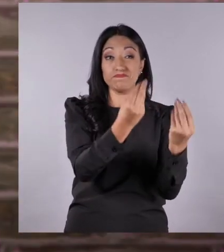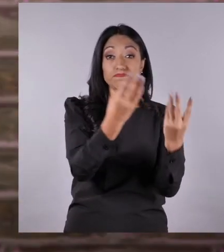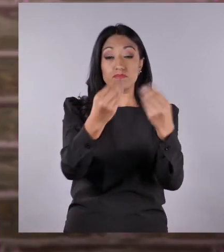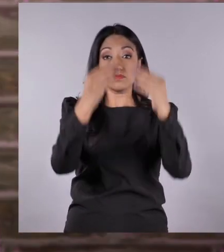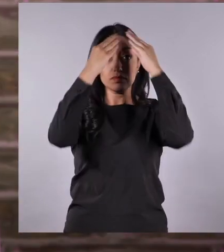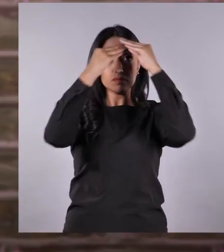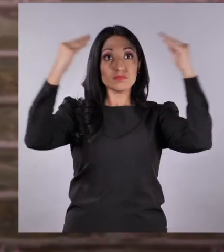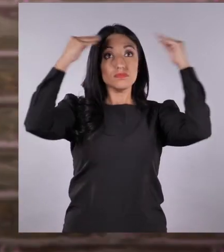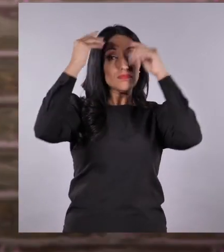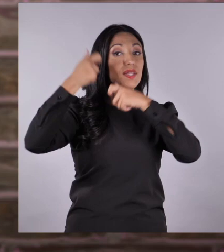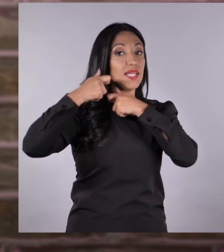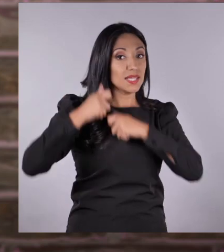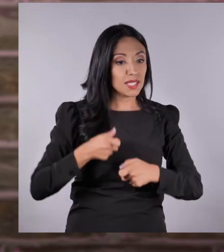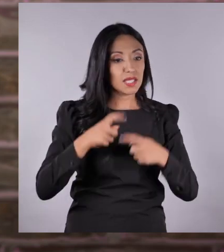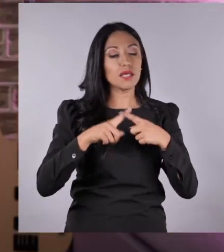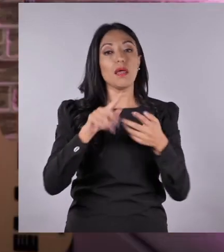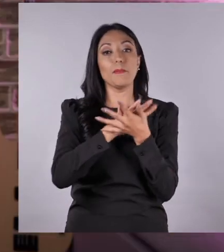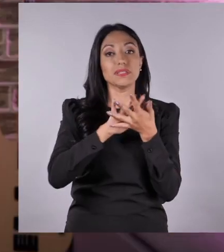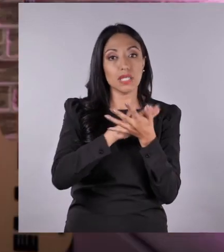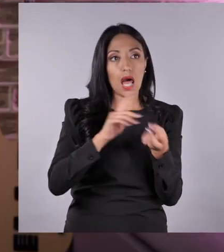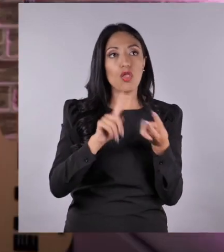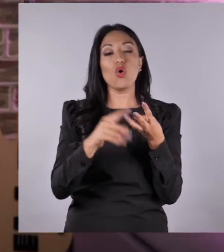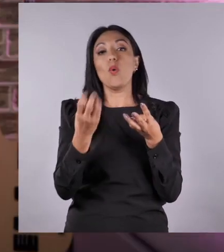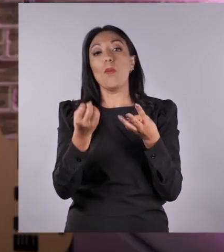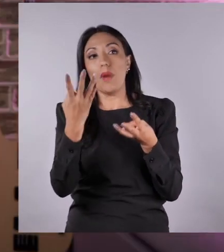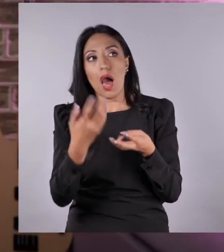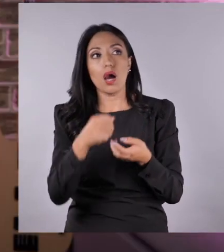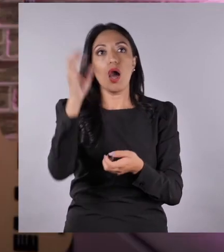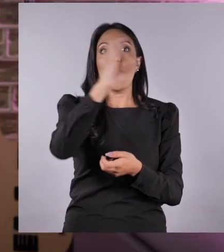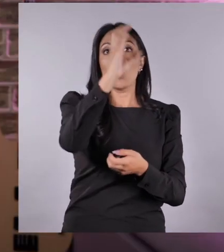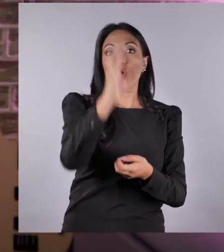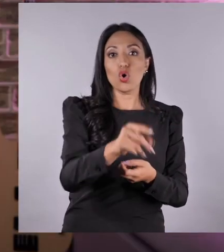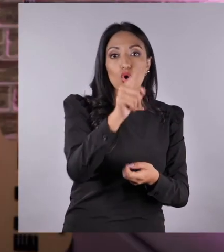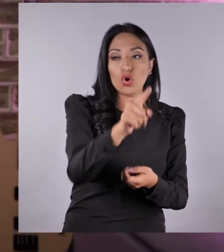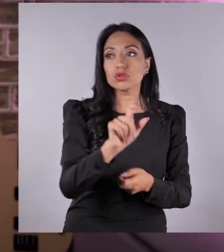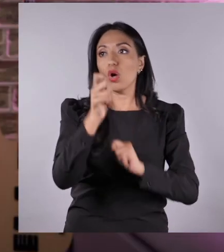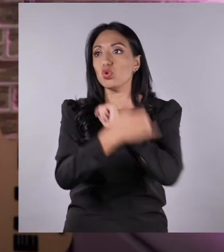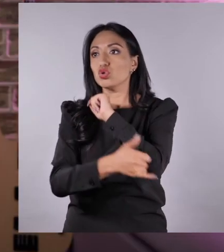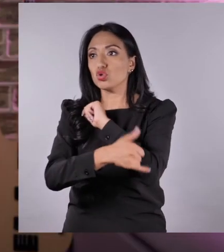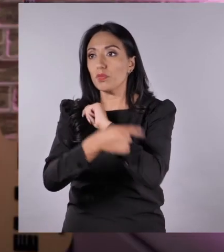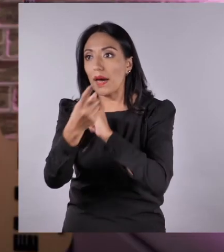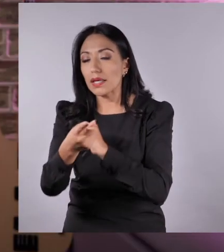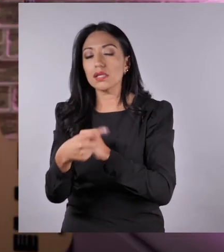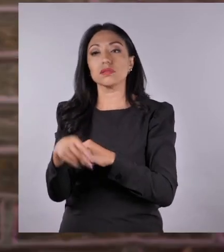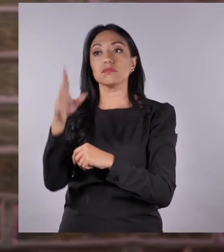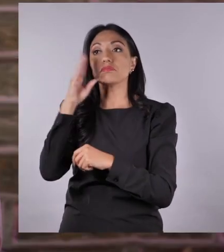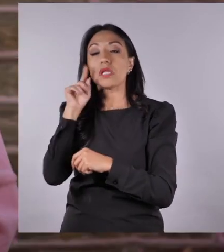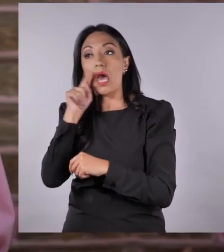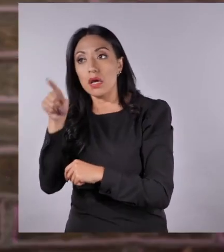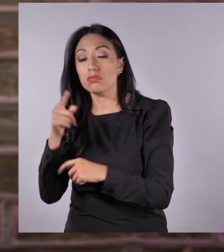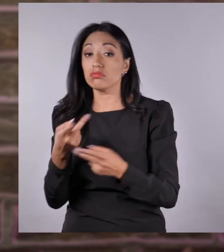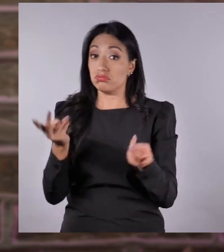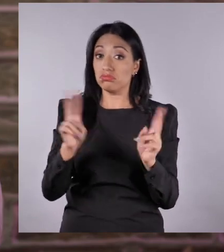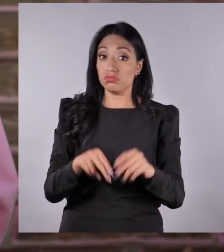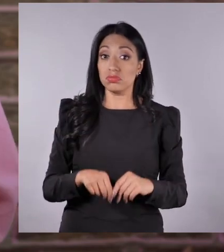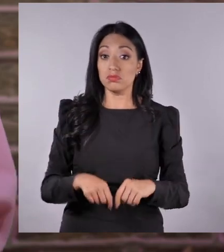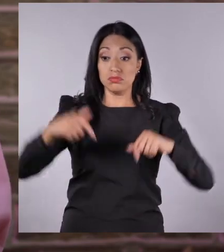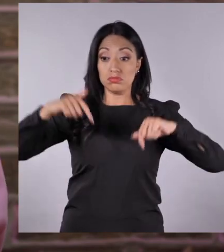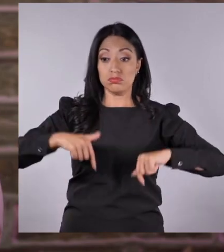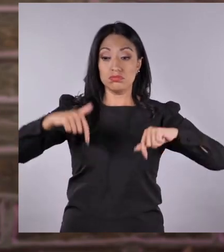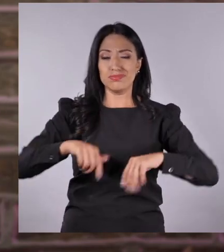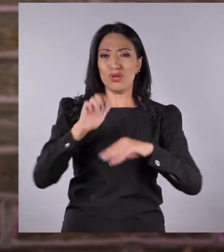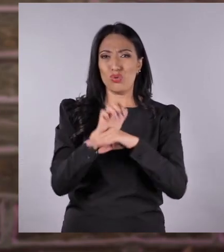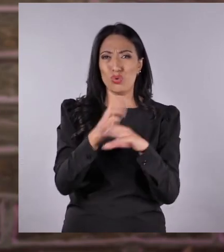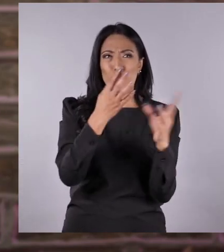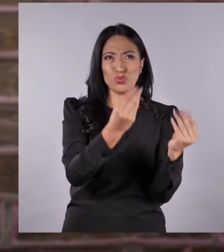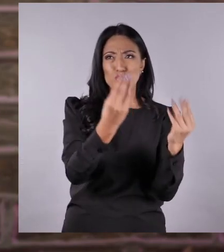país hay población indígena, mestiza, blanca, montuvia y además de otros países. ¡Es cierto! La